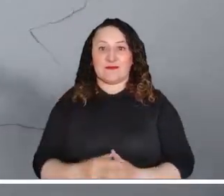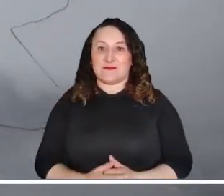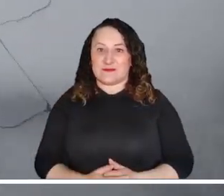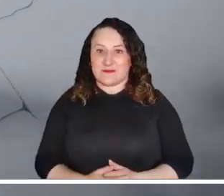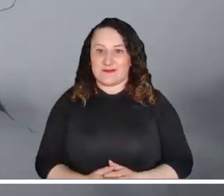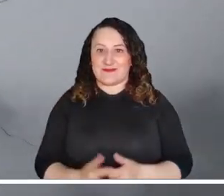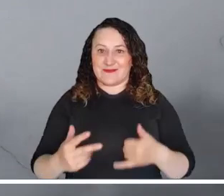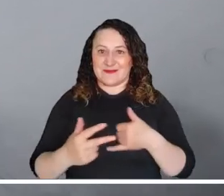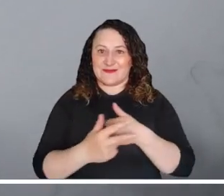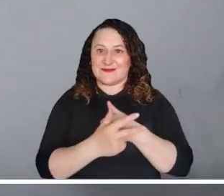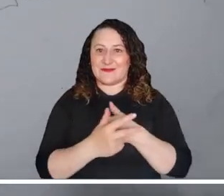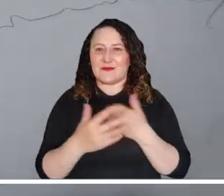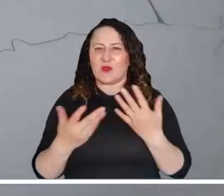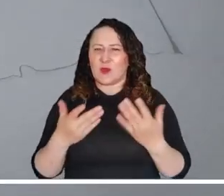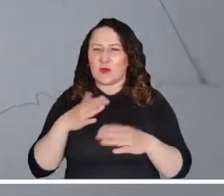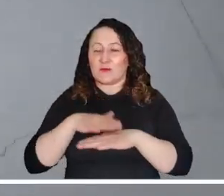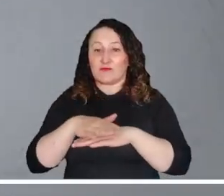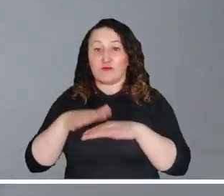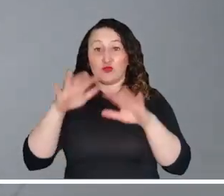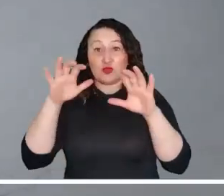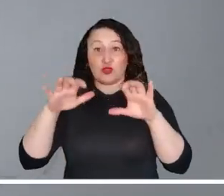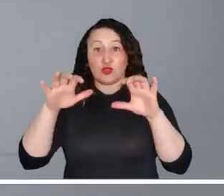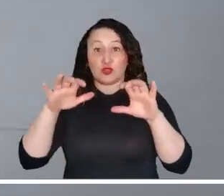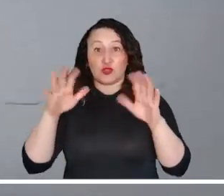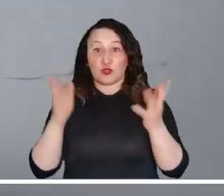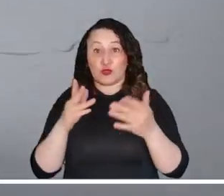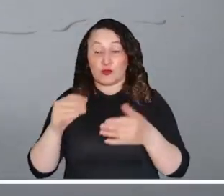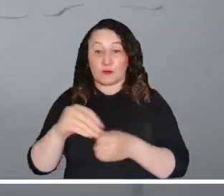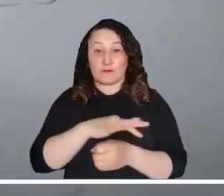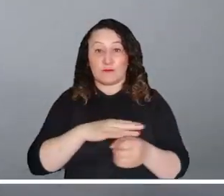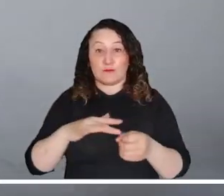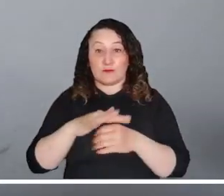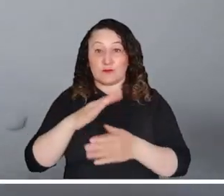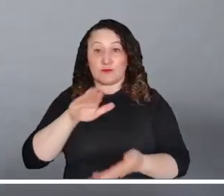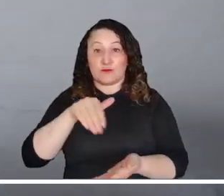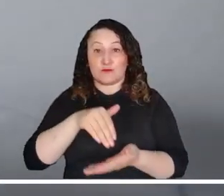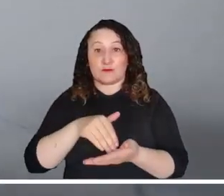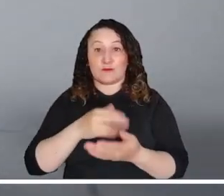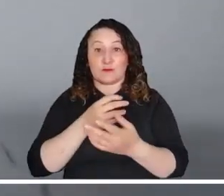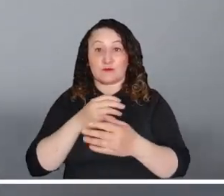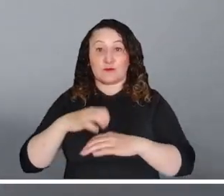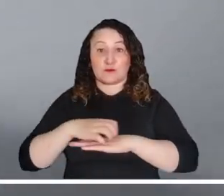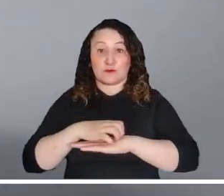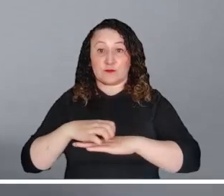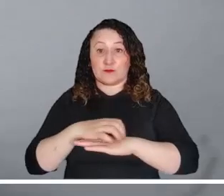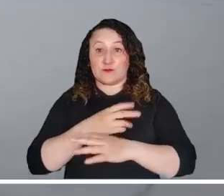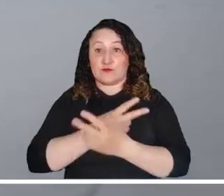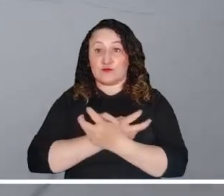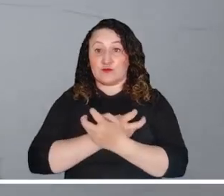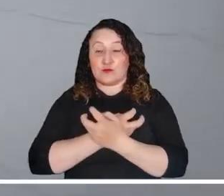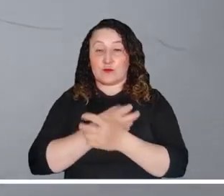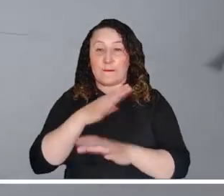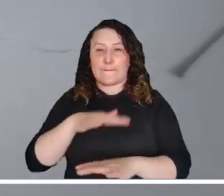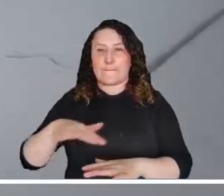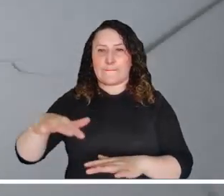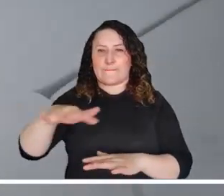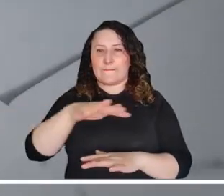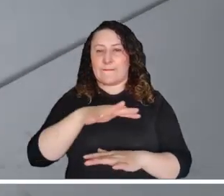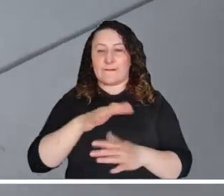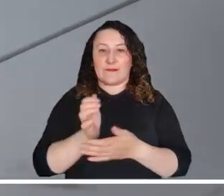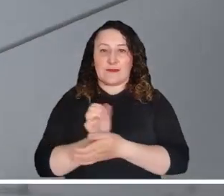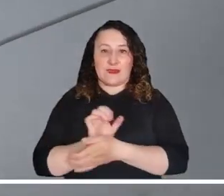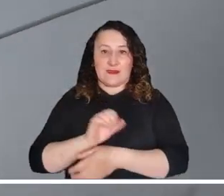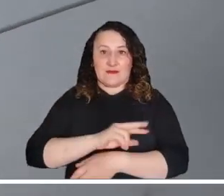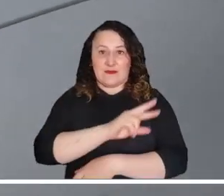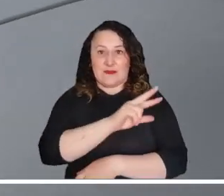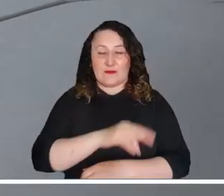de Nariño. Continuamos con los Andes, donde se pronostican precipitaciones en el centro de Cundinamarca, Tolima, Huila